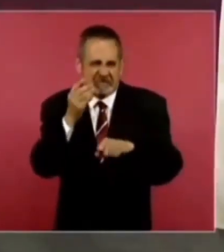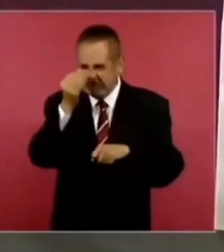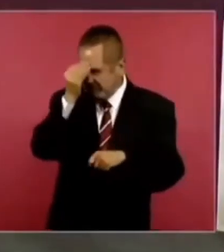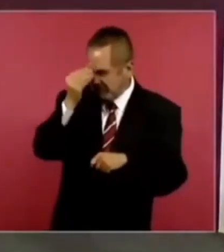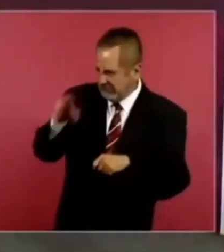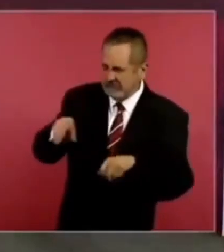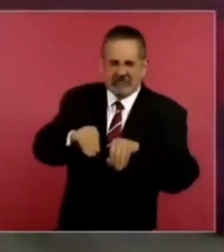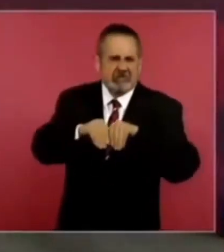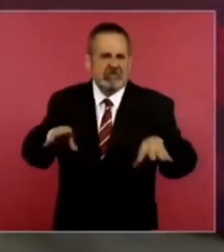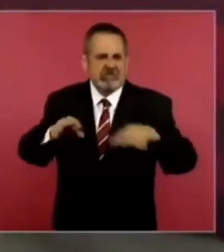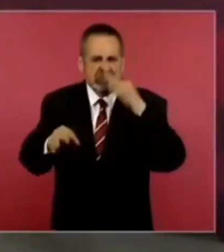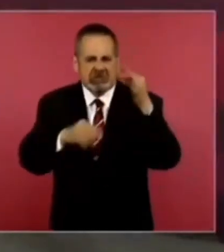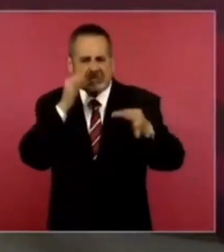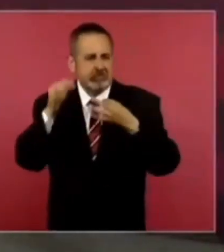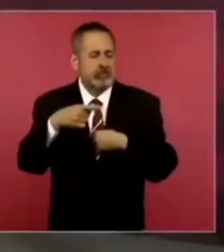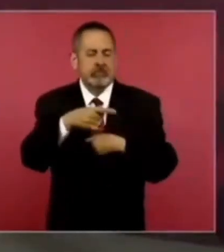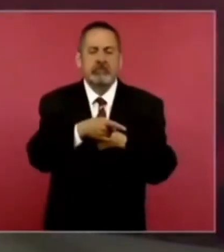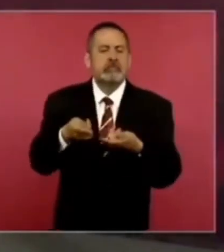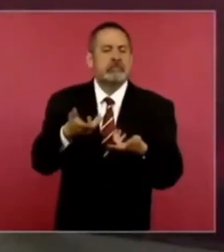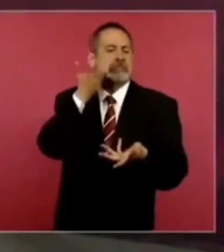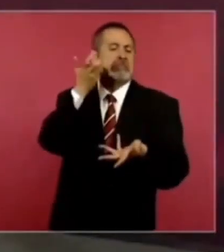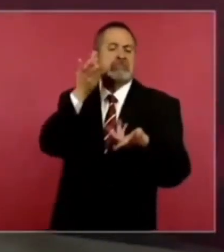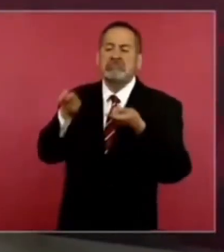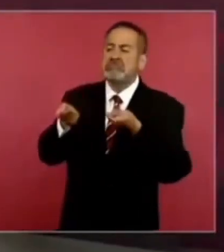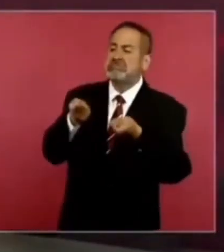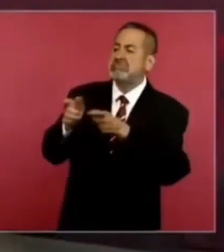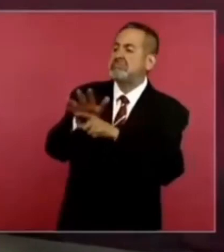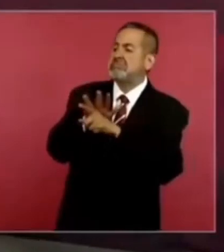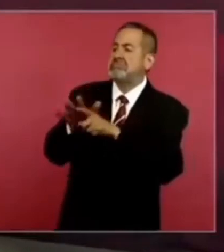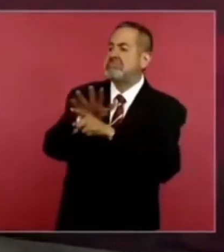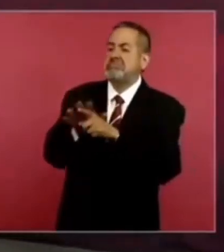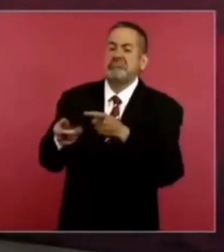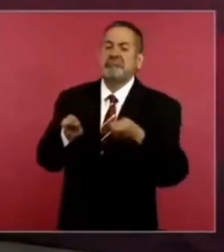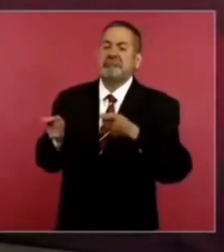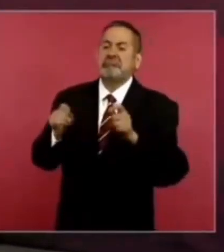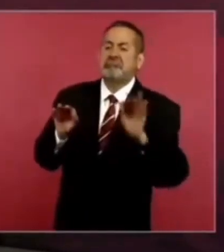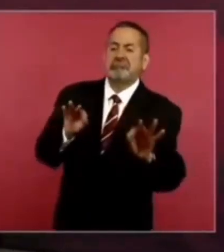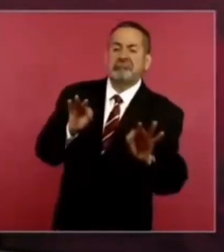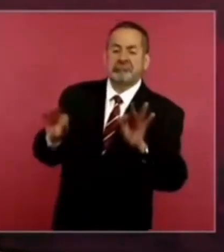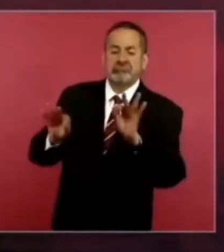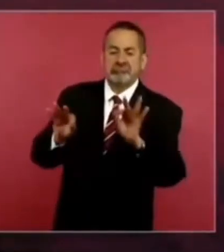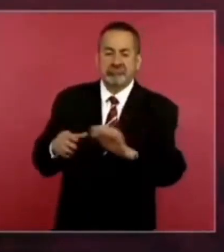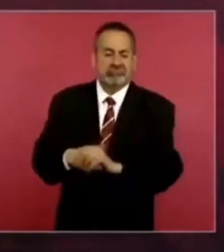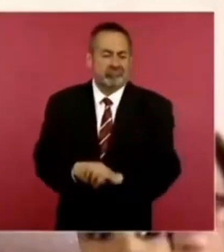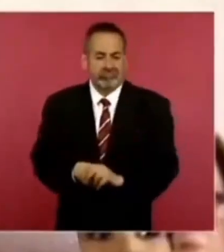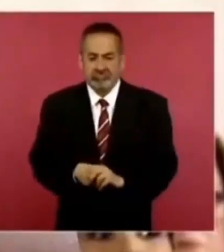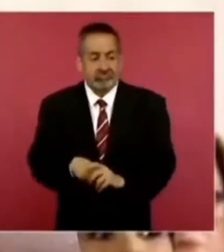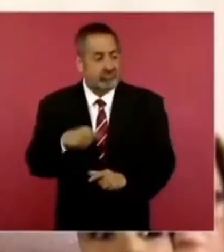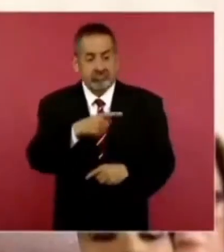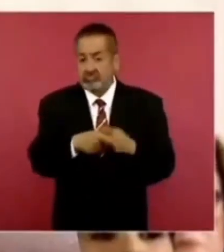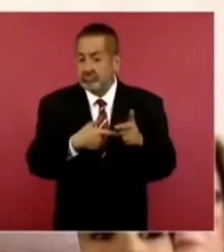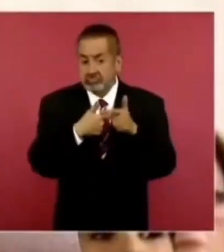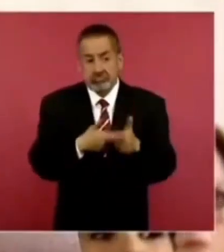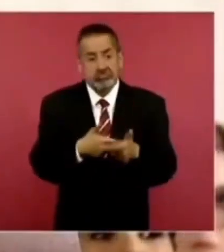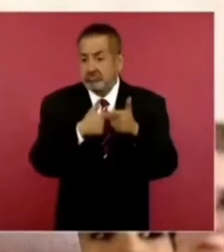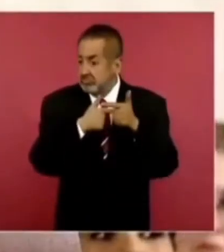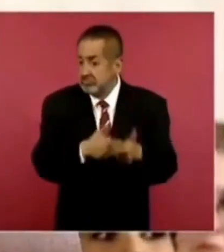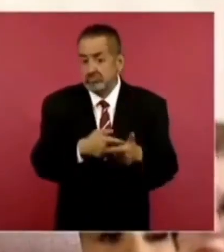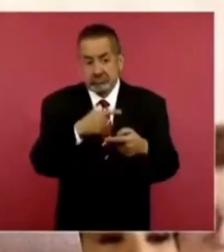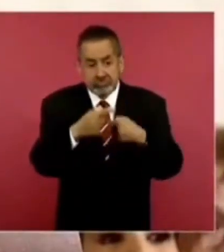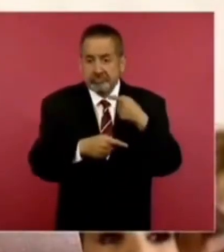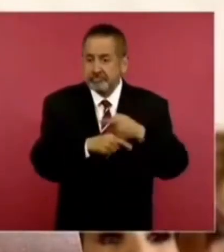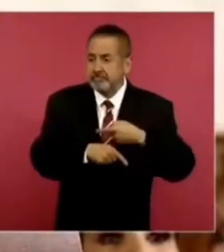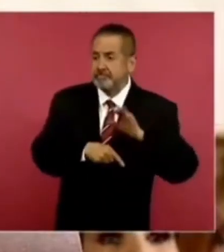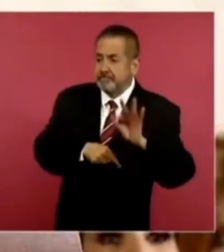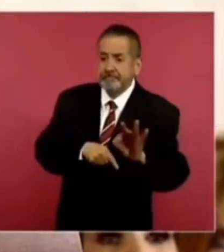medios de manipulación y no se para, pues. Y hay que